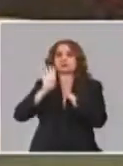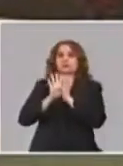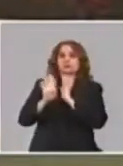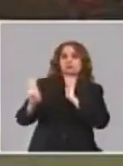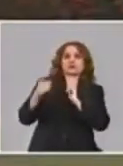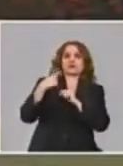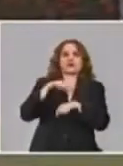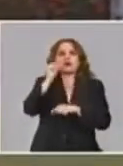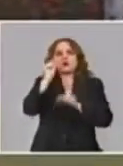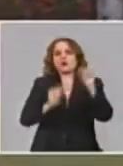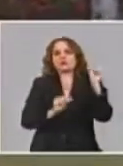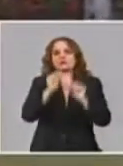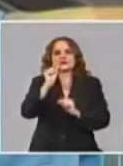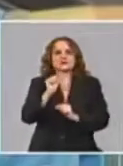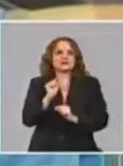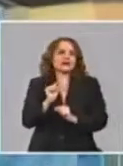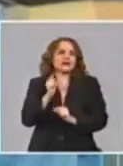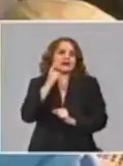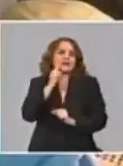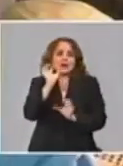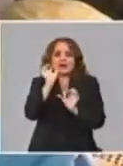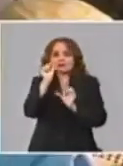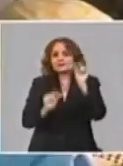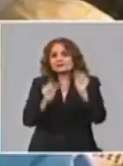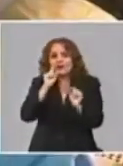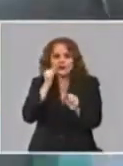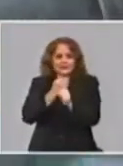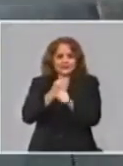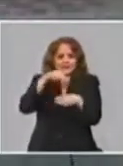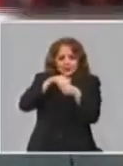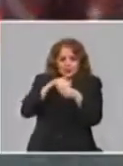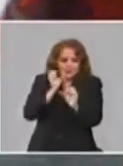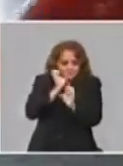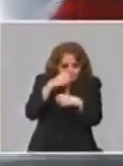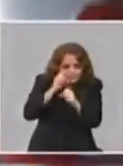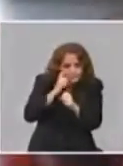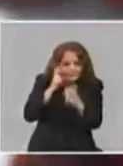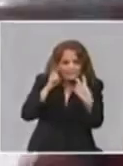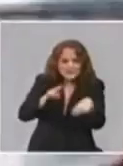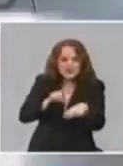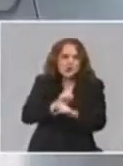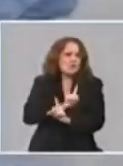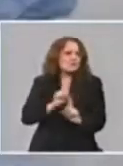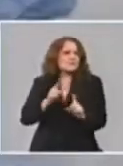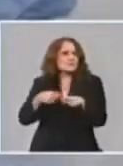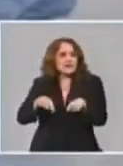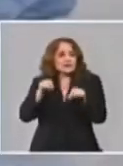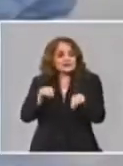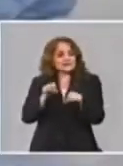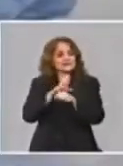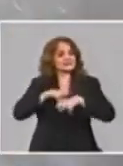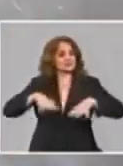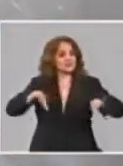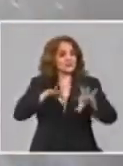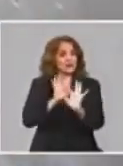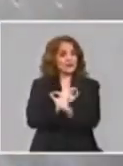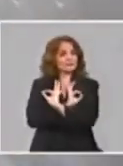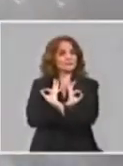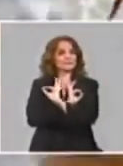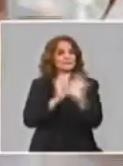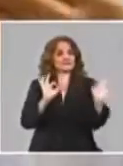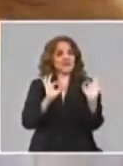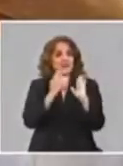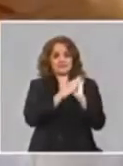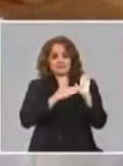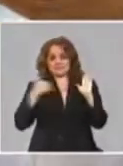Piensan en la persona, en el laboratorio, sin embargo en esta condición especial, esta situación, en estos